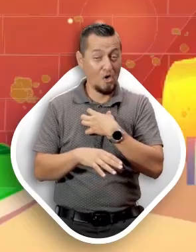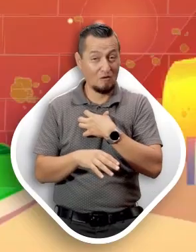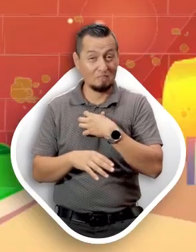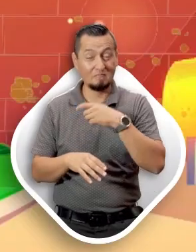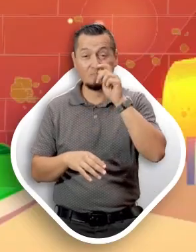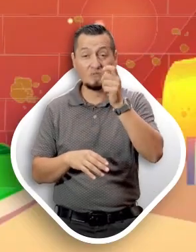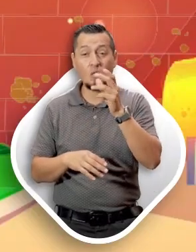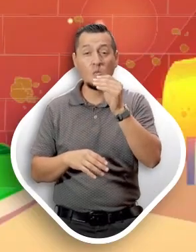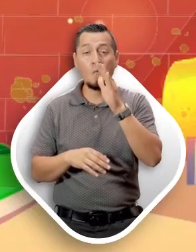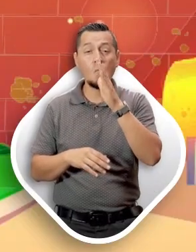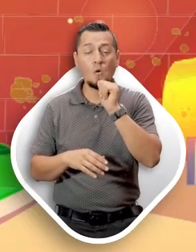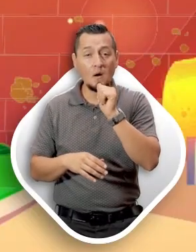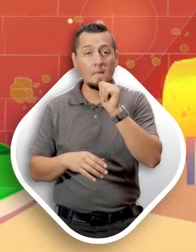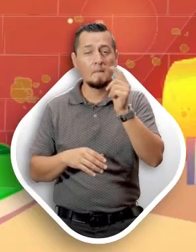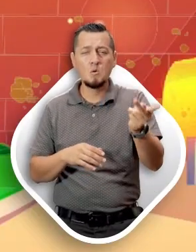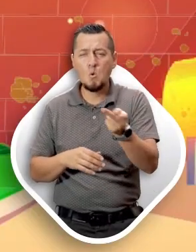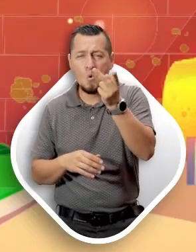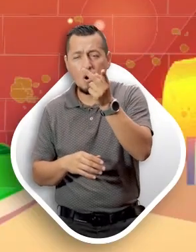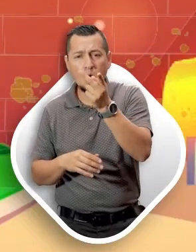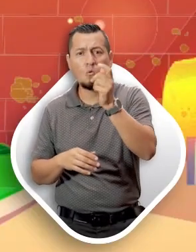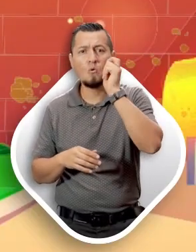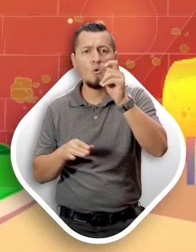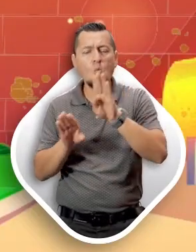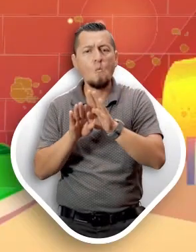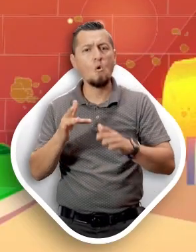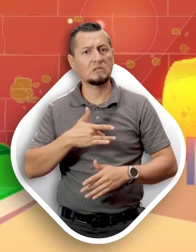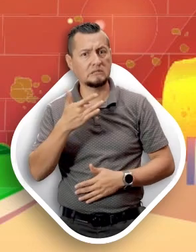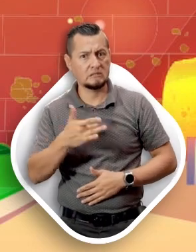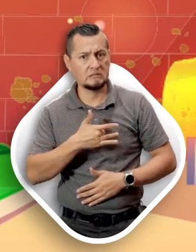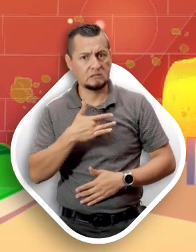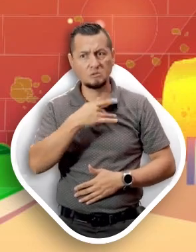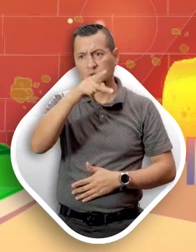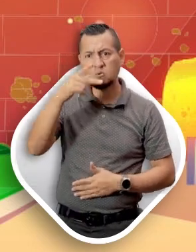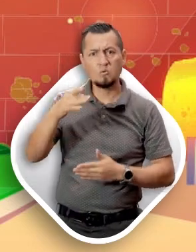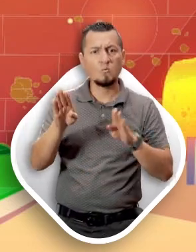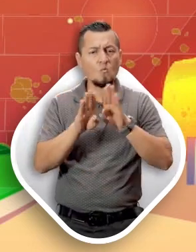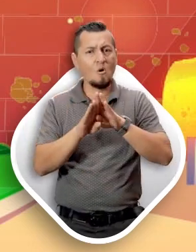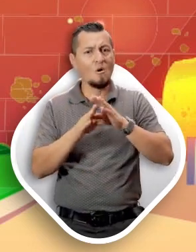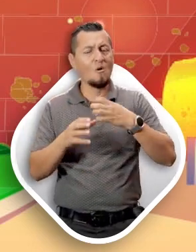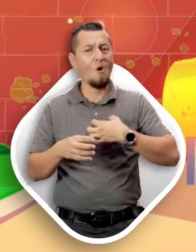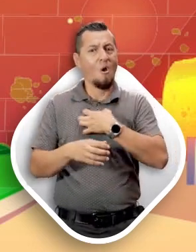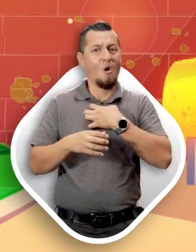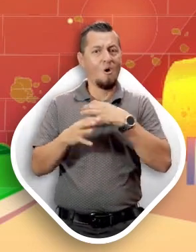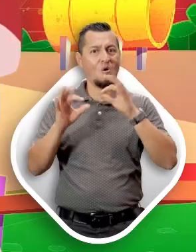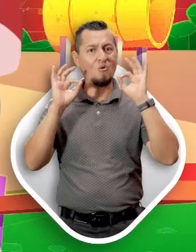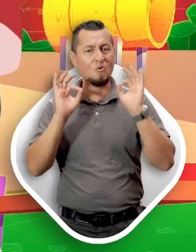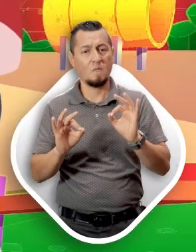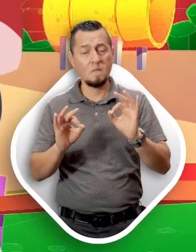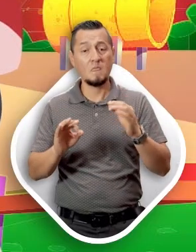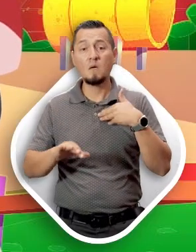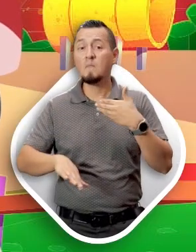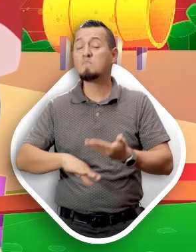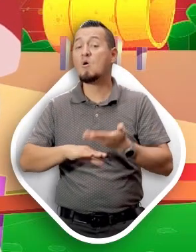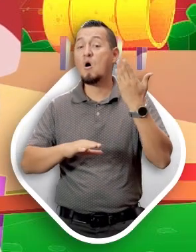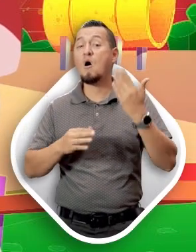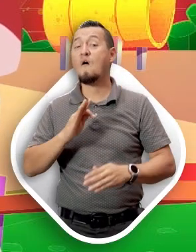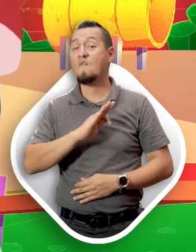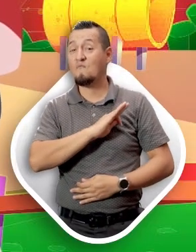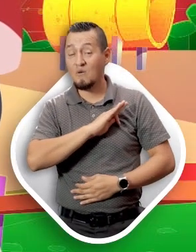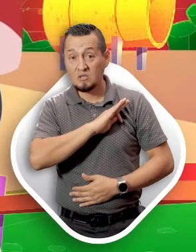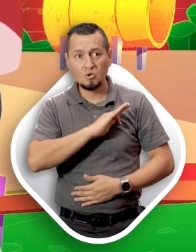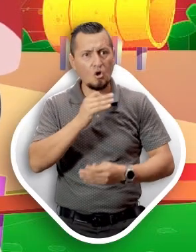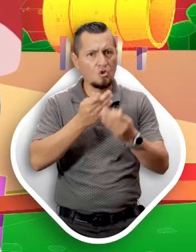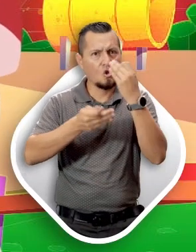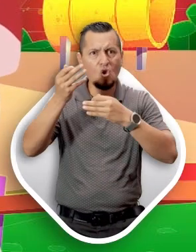No pudo evitar preguntarles cómo se habían sentido después de un día de tantas aventuras. Me siento muy feliz